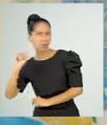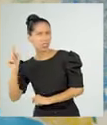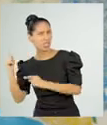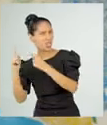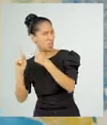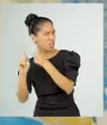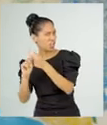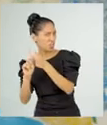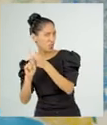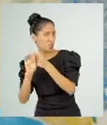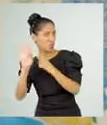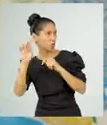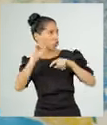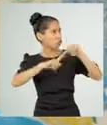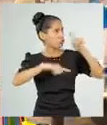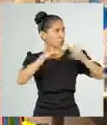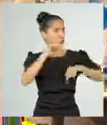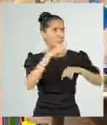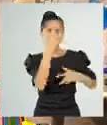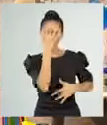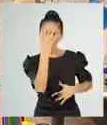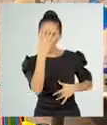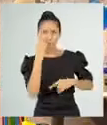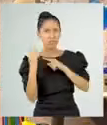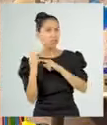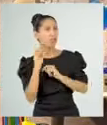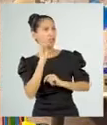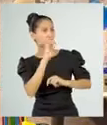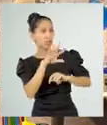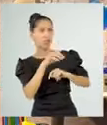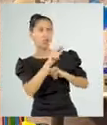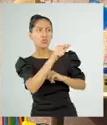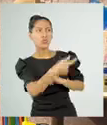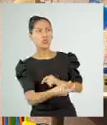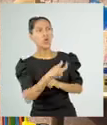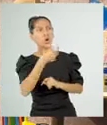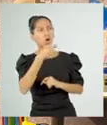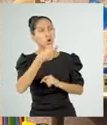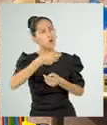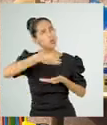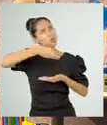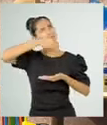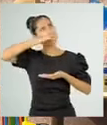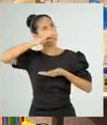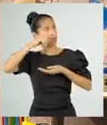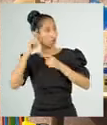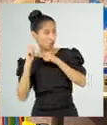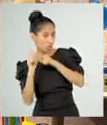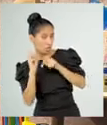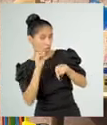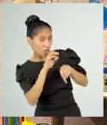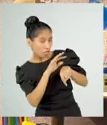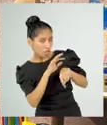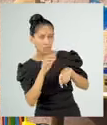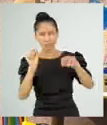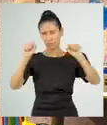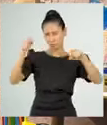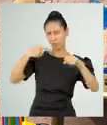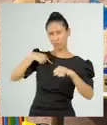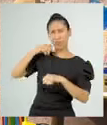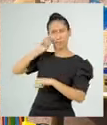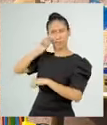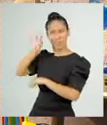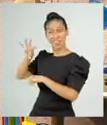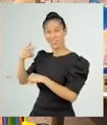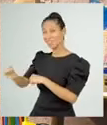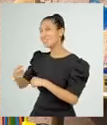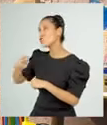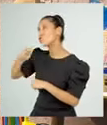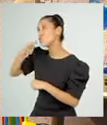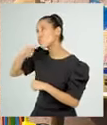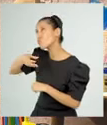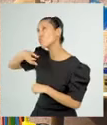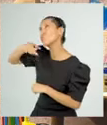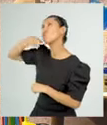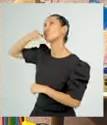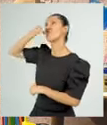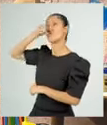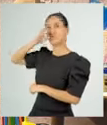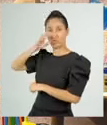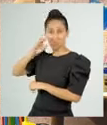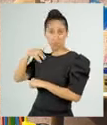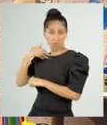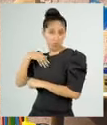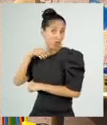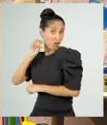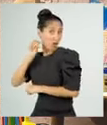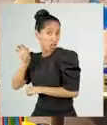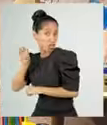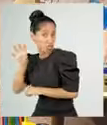familiar algo para la indigestión? Así es, profesor. Le he dado las instrucciones correctamente y ya debe sentirse mejor, salvo que